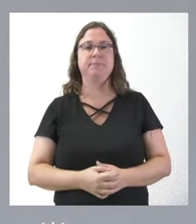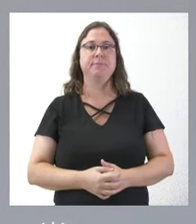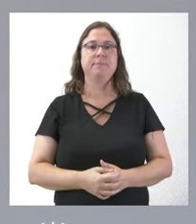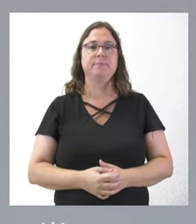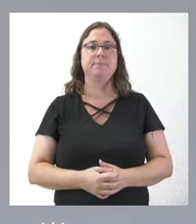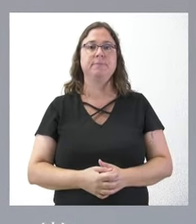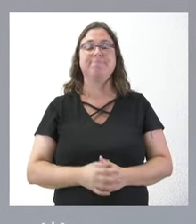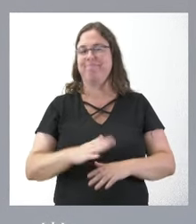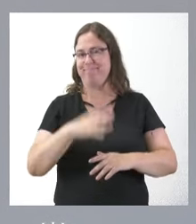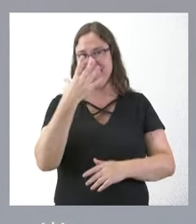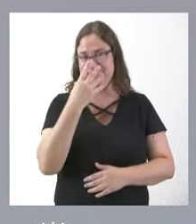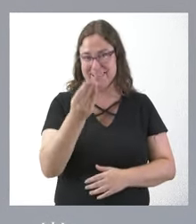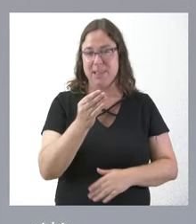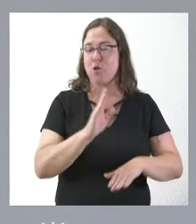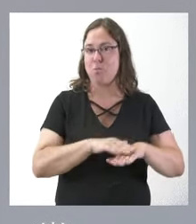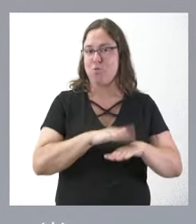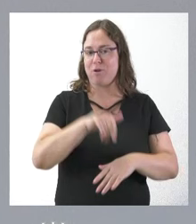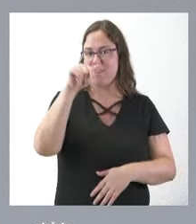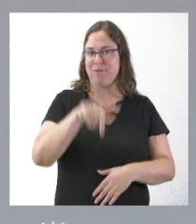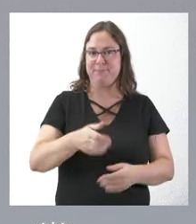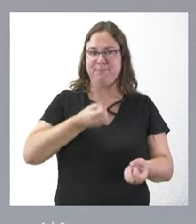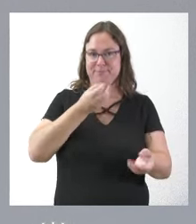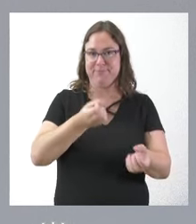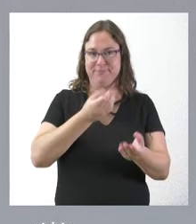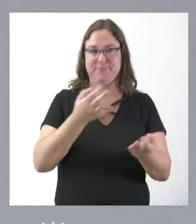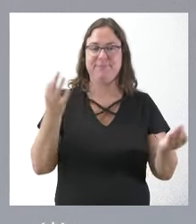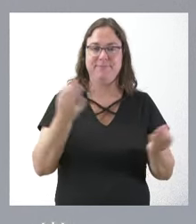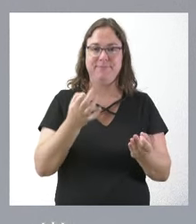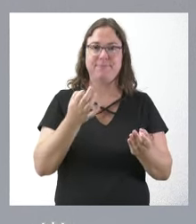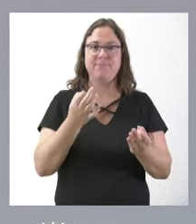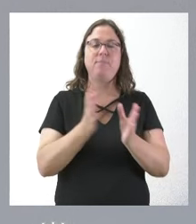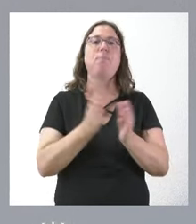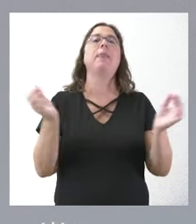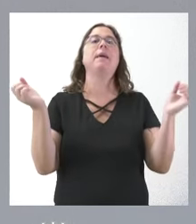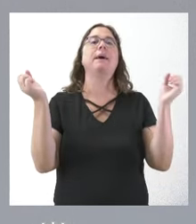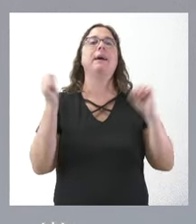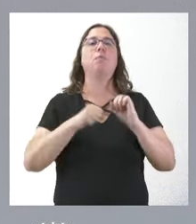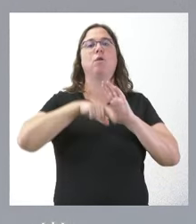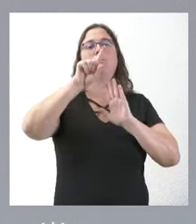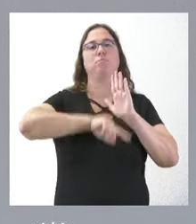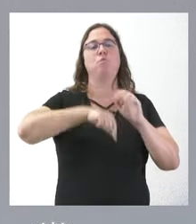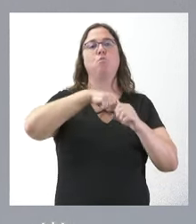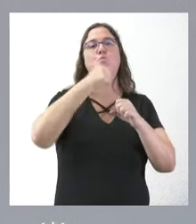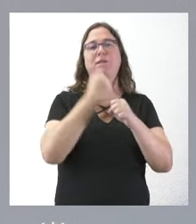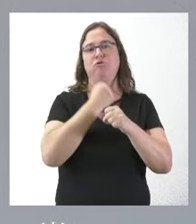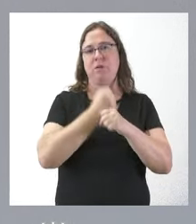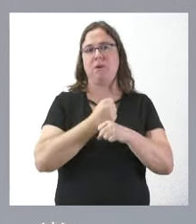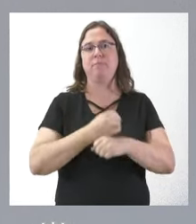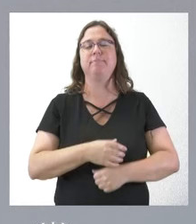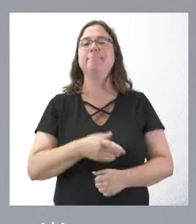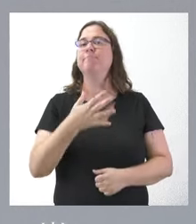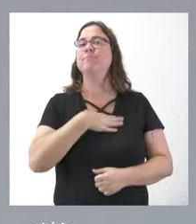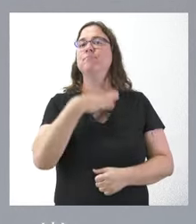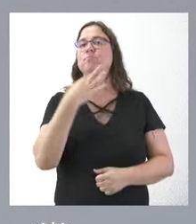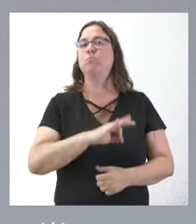Para entender por qué estamos hoy aquí en esta aprobación de los acuerdos de las relaciones de puestos de trabajo, quizás sea